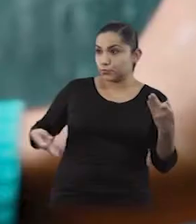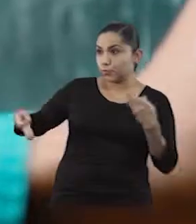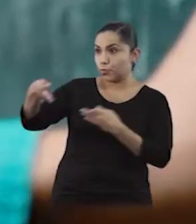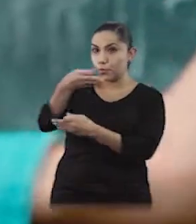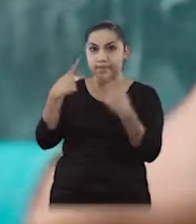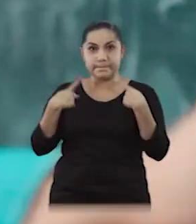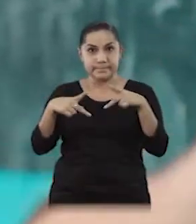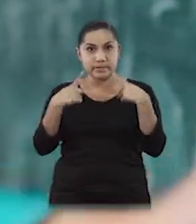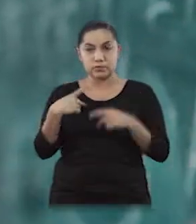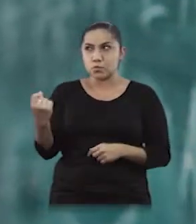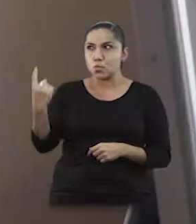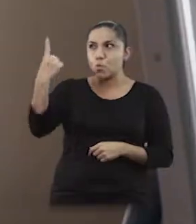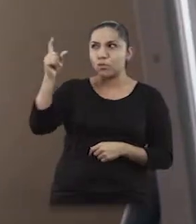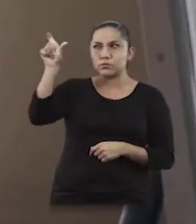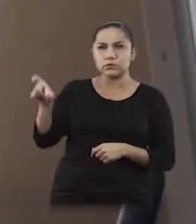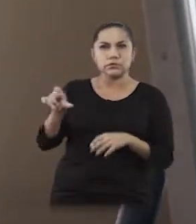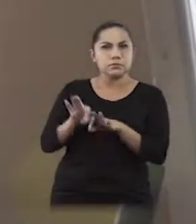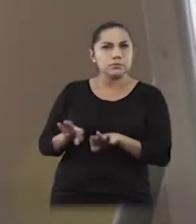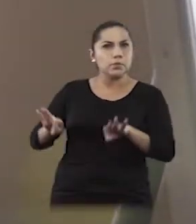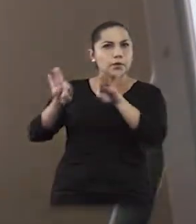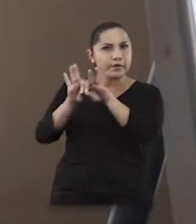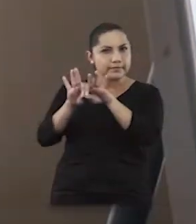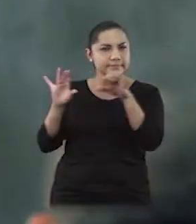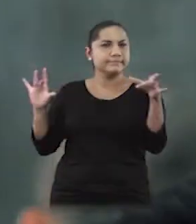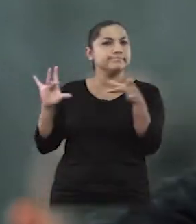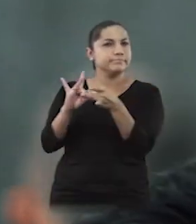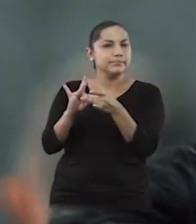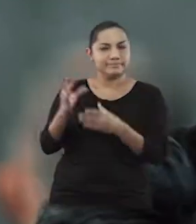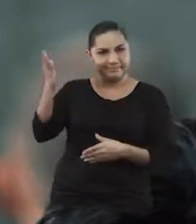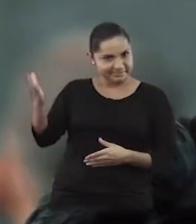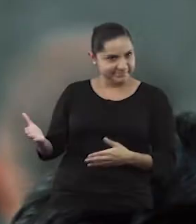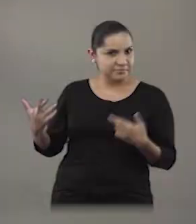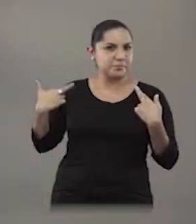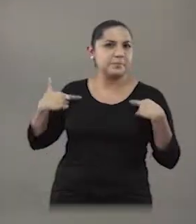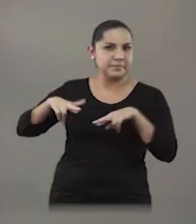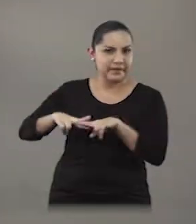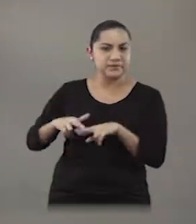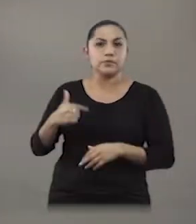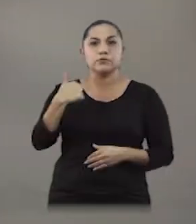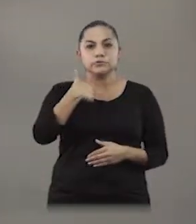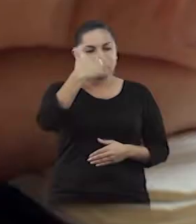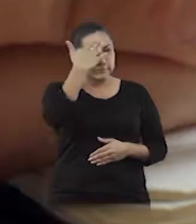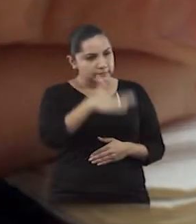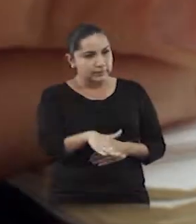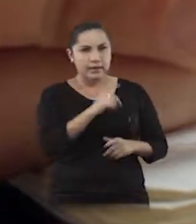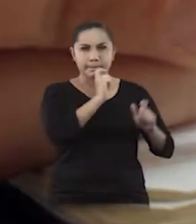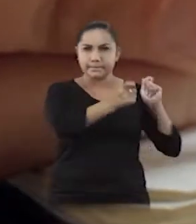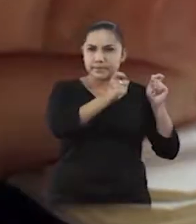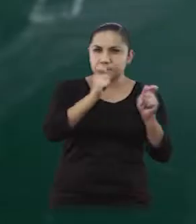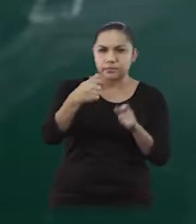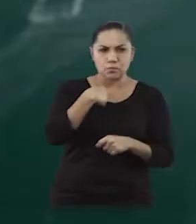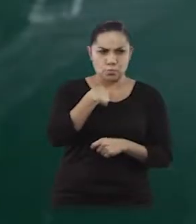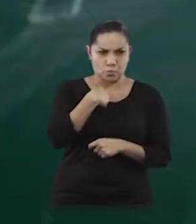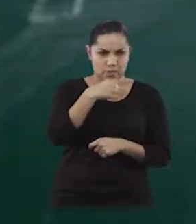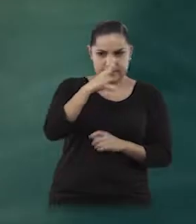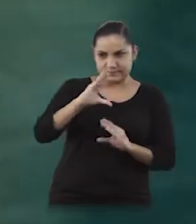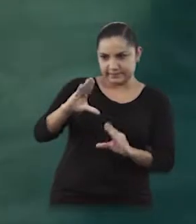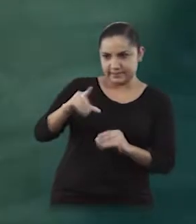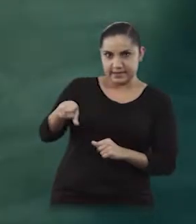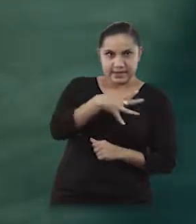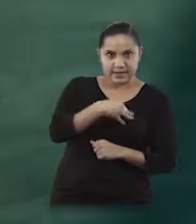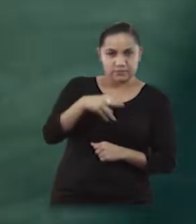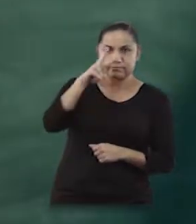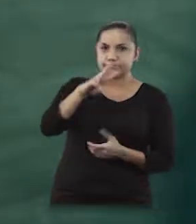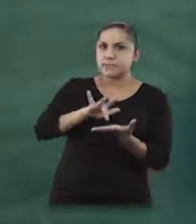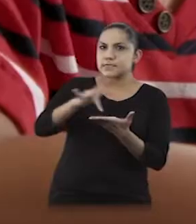Hoy celebramos una figura muy importante en nuestra vida, el maestro. Mucho de lo que conozco, lo que sé hacer, lo que puedo enseñar